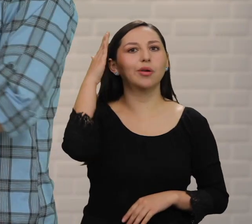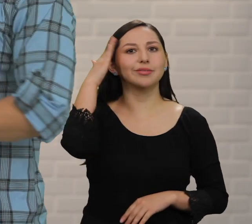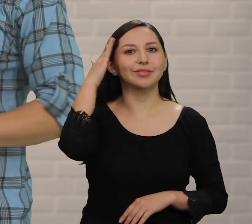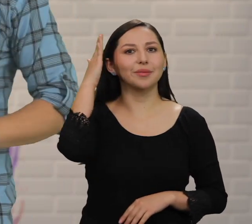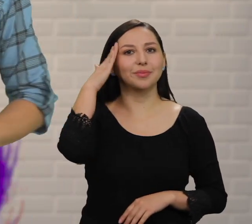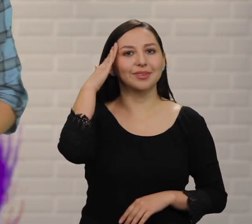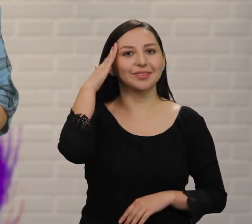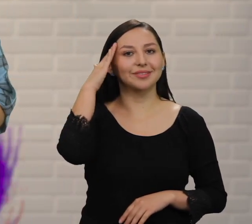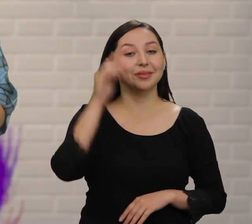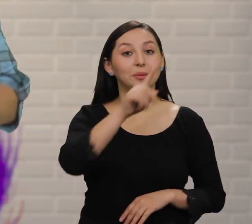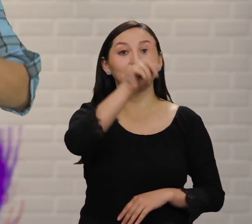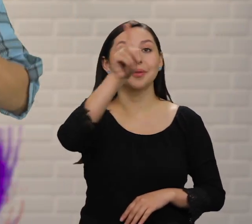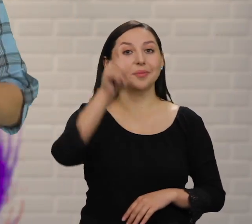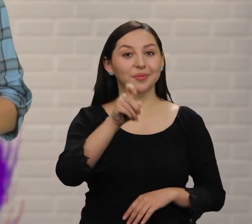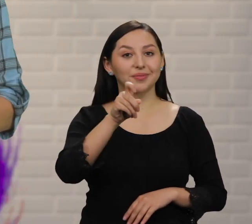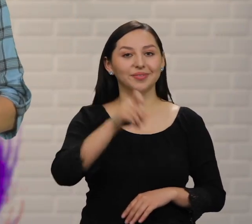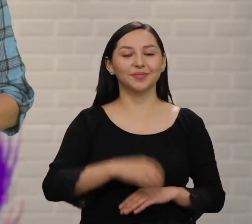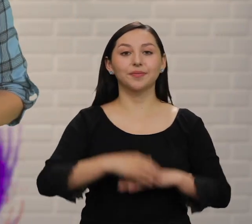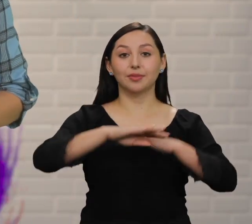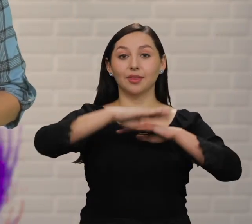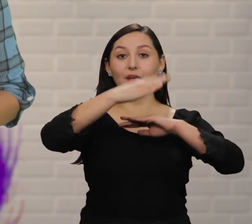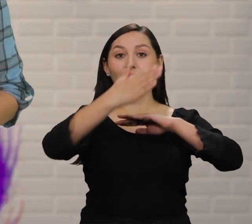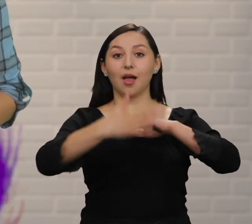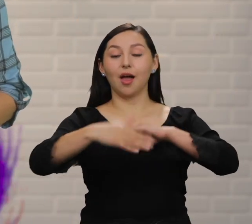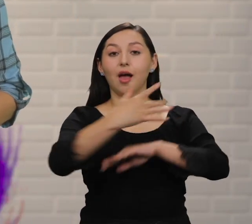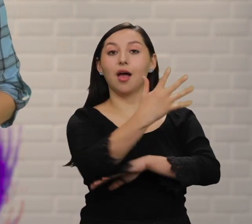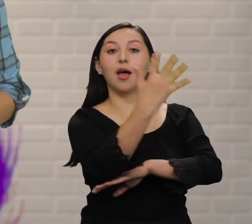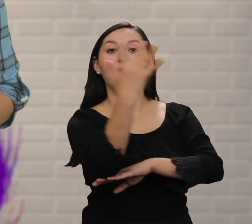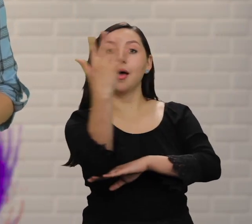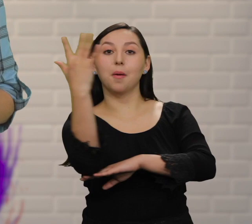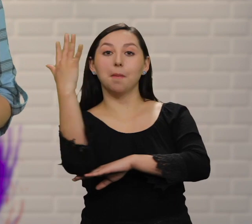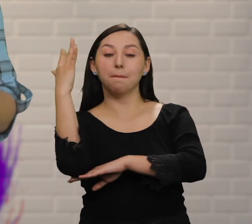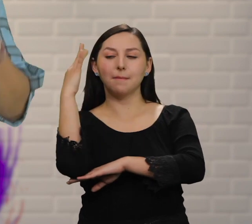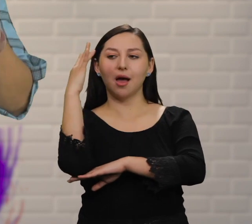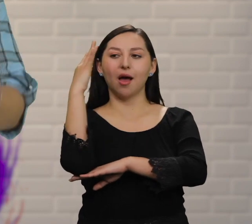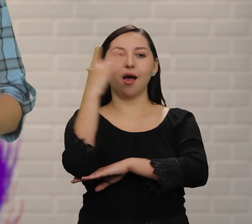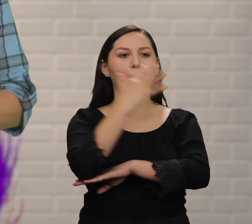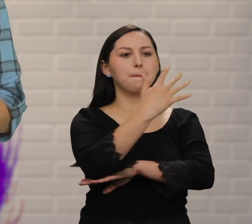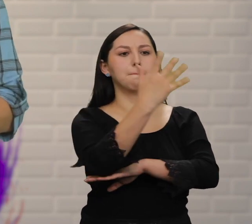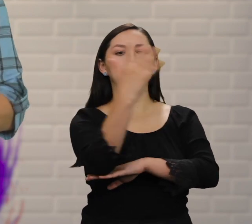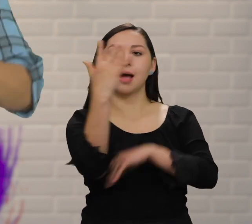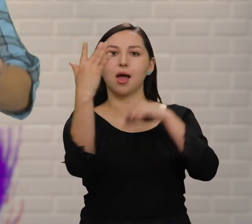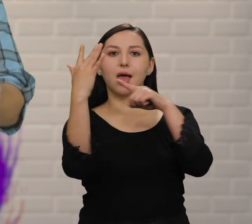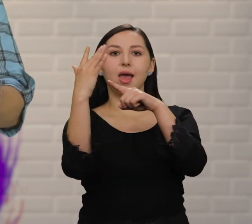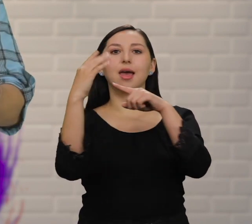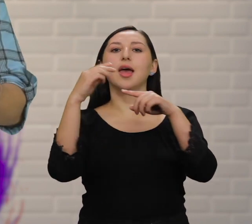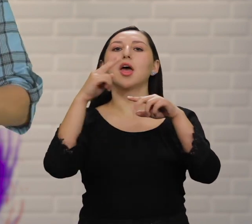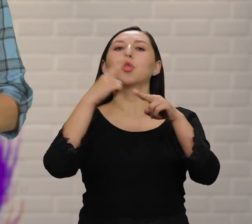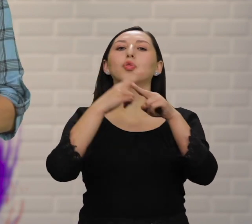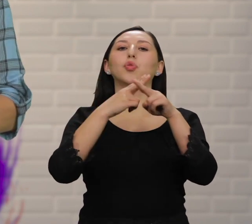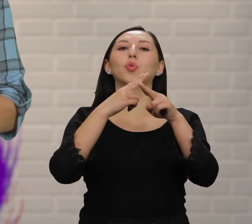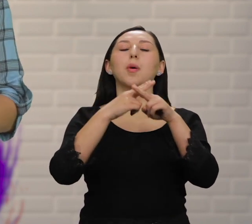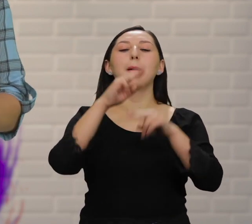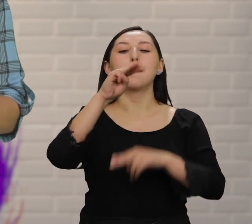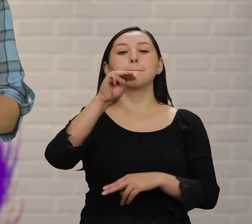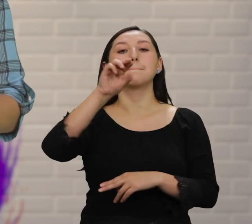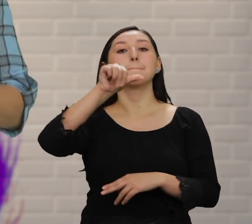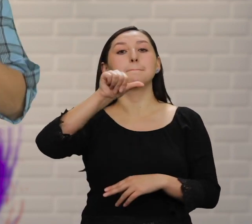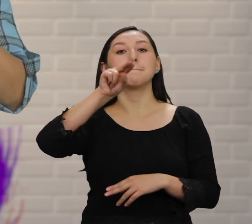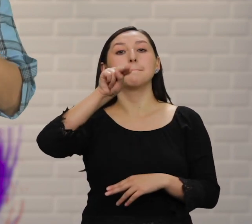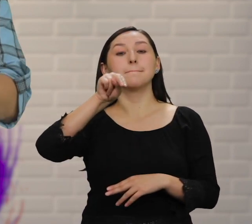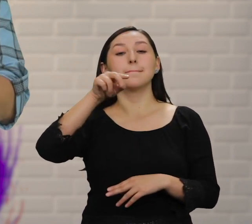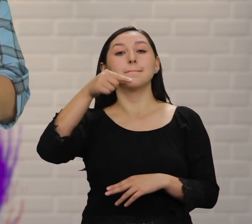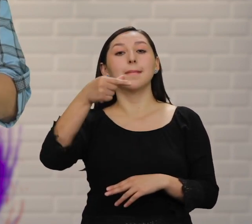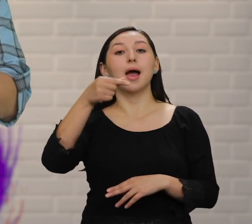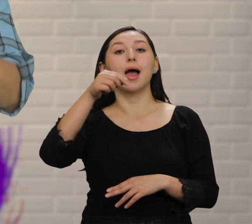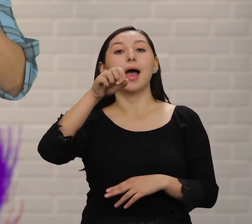¿Sabías que? Los manglares están compuestos por árboles llamados mangles Y este nombre proviene de una voz